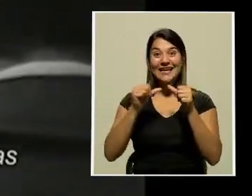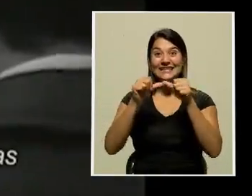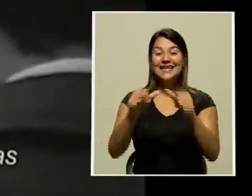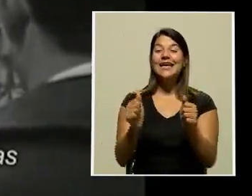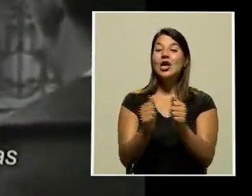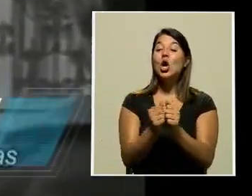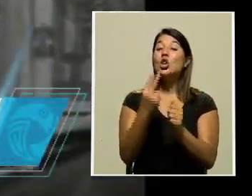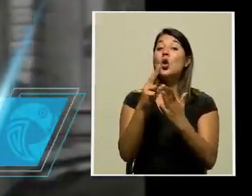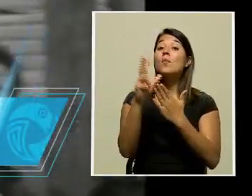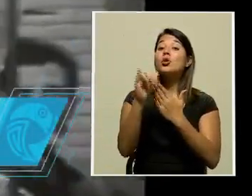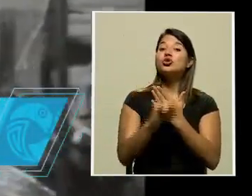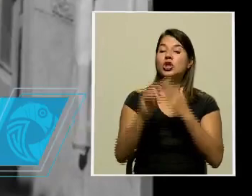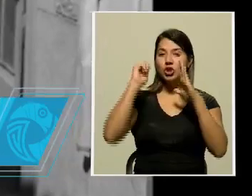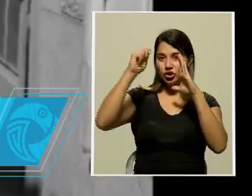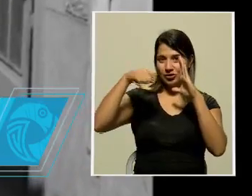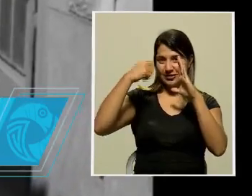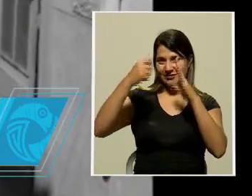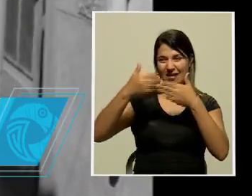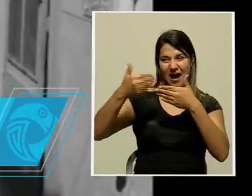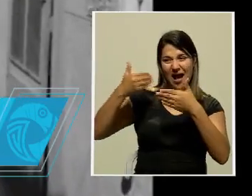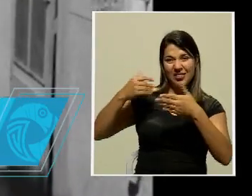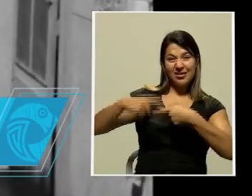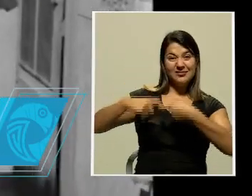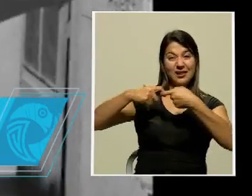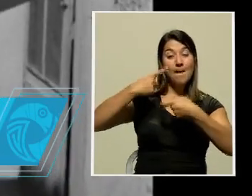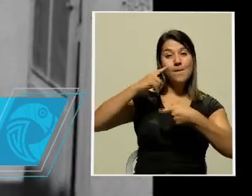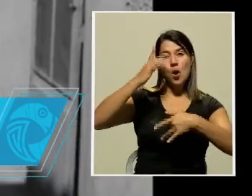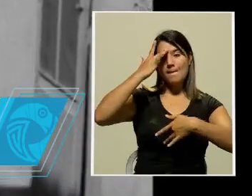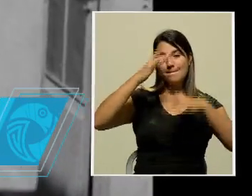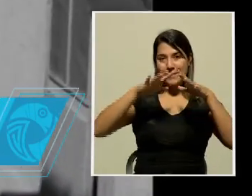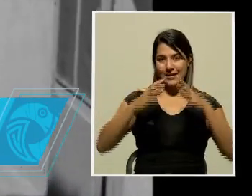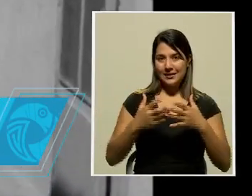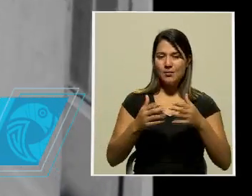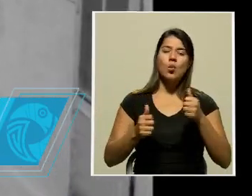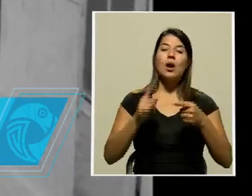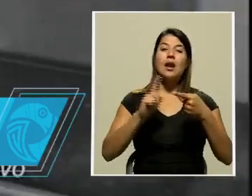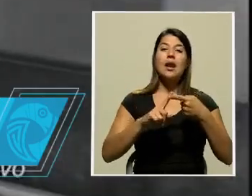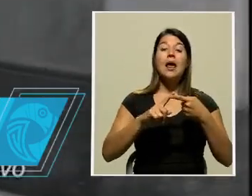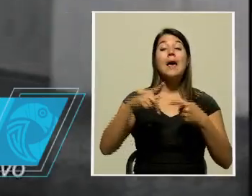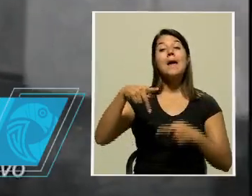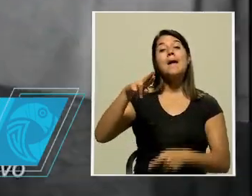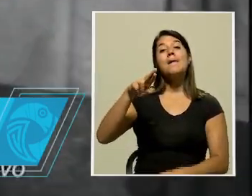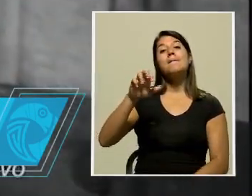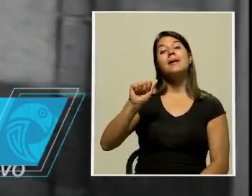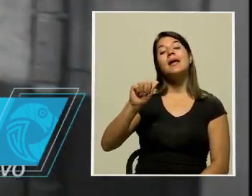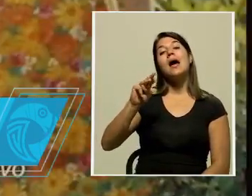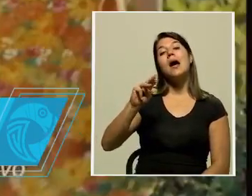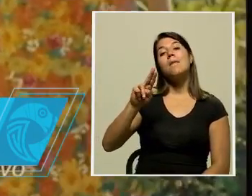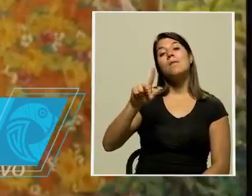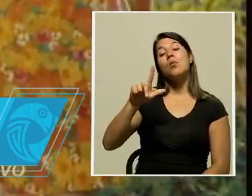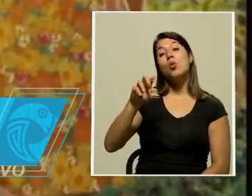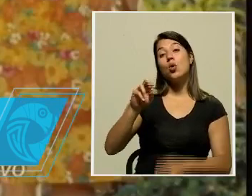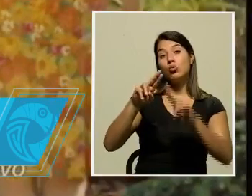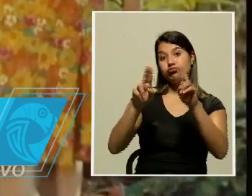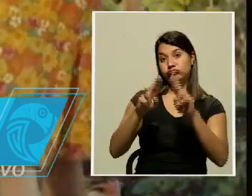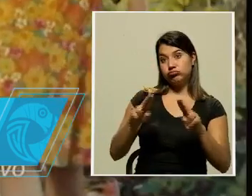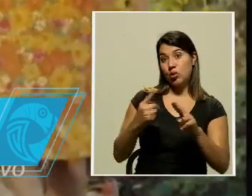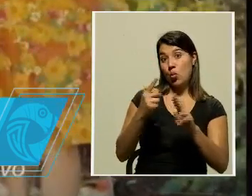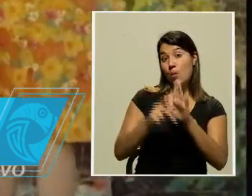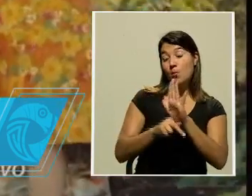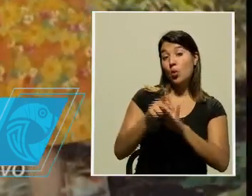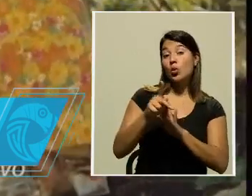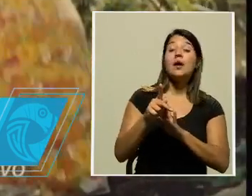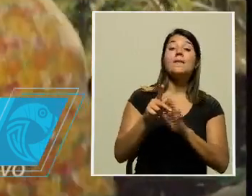suspendidos durante los meses anteriores por la pandemia. Se trata de Preámbulo en Línea, un programa del Centro de Cine que se